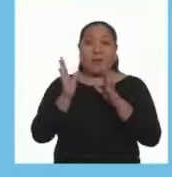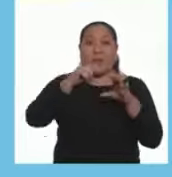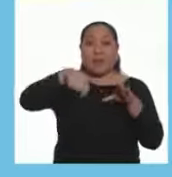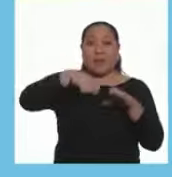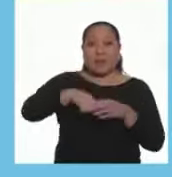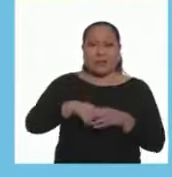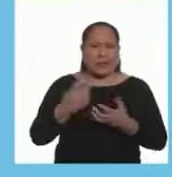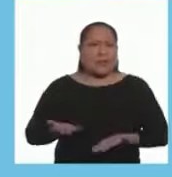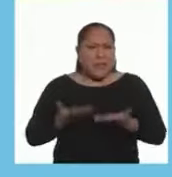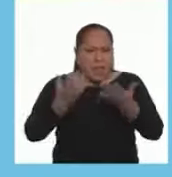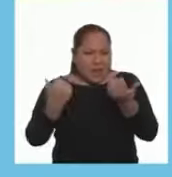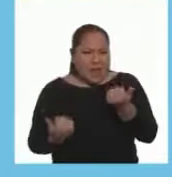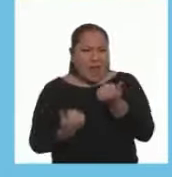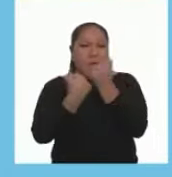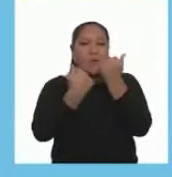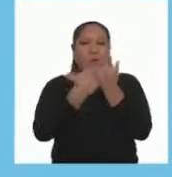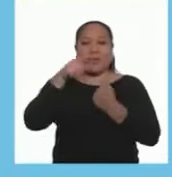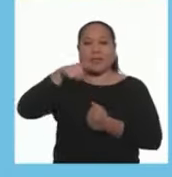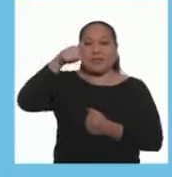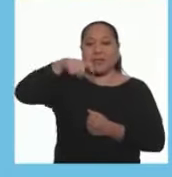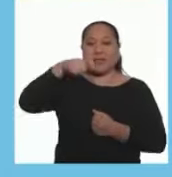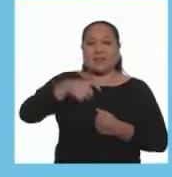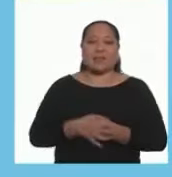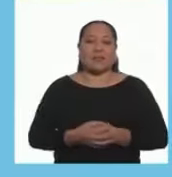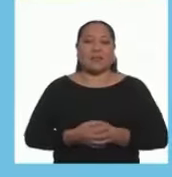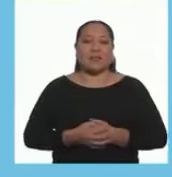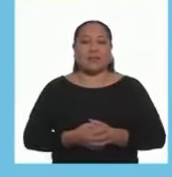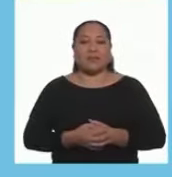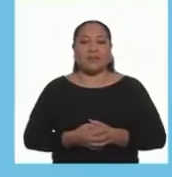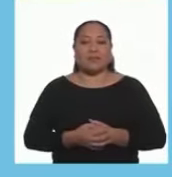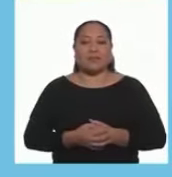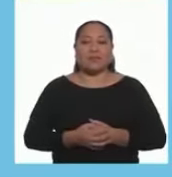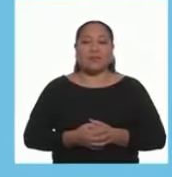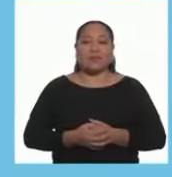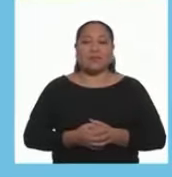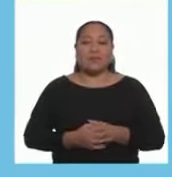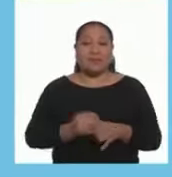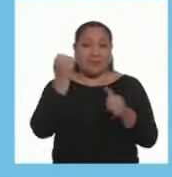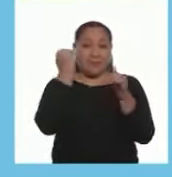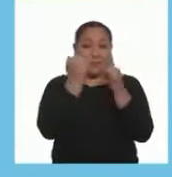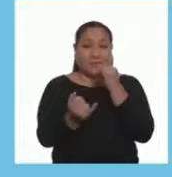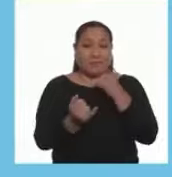preparado No duden en brindarle apoyo Si lo necesita